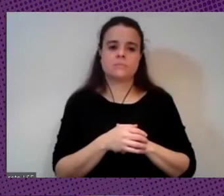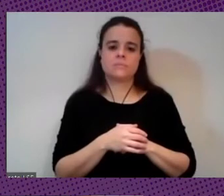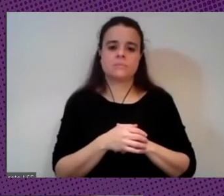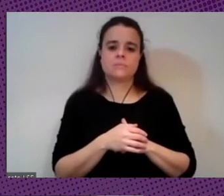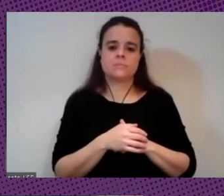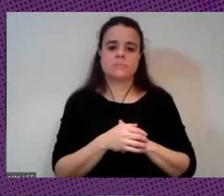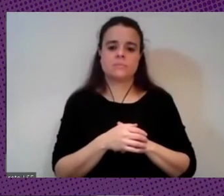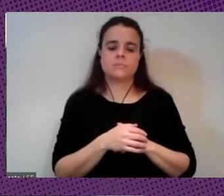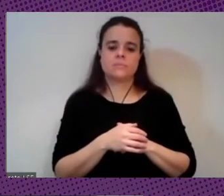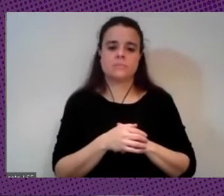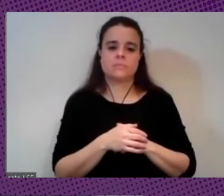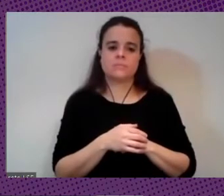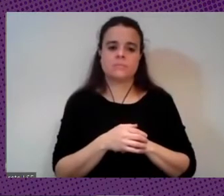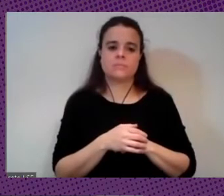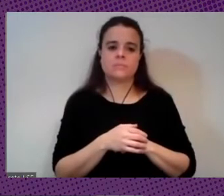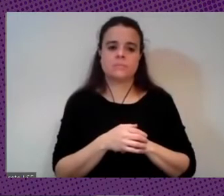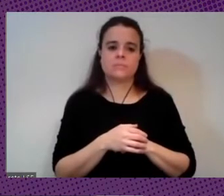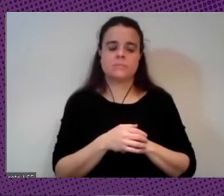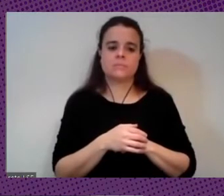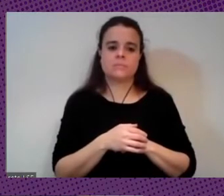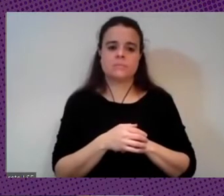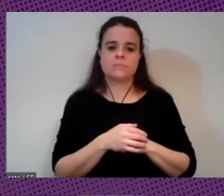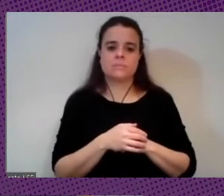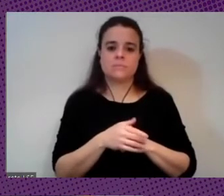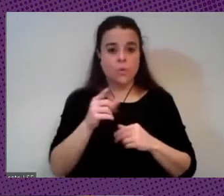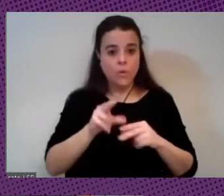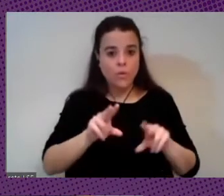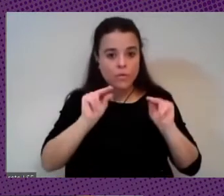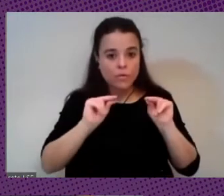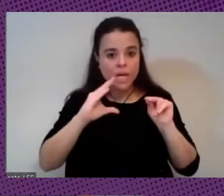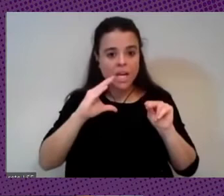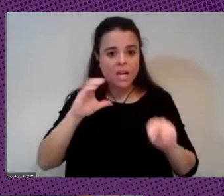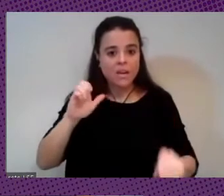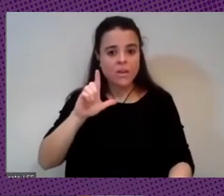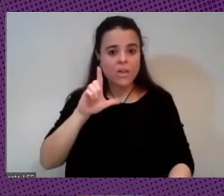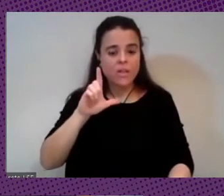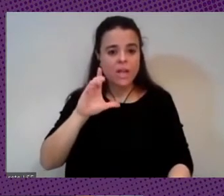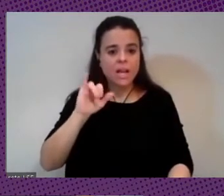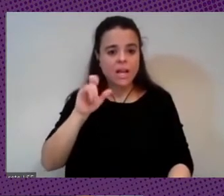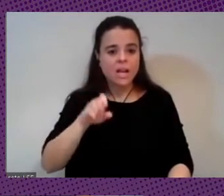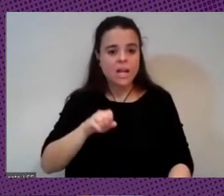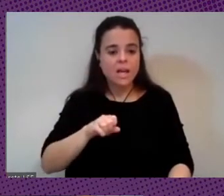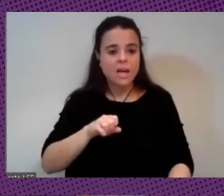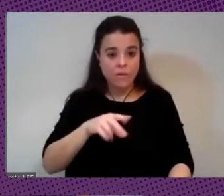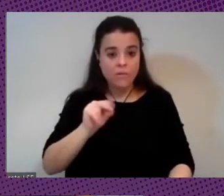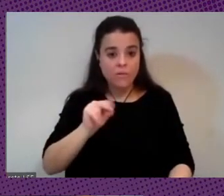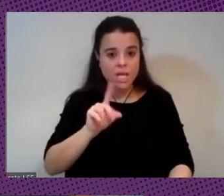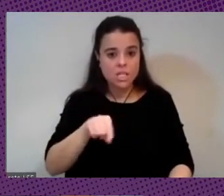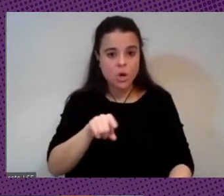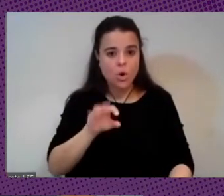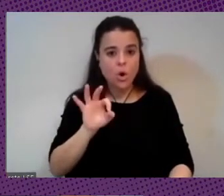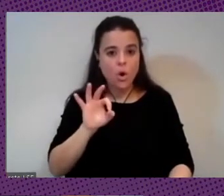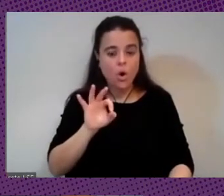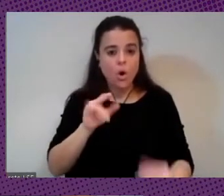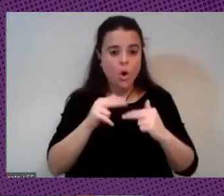¿habías terminado Cecilia? perdona no sabemos si se ha cortado sí, sí porque